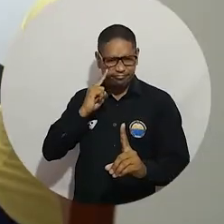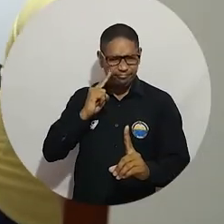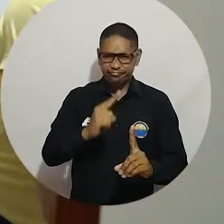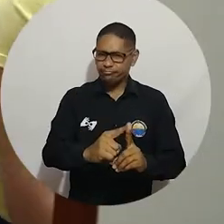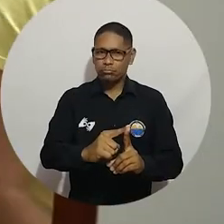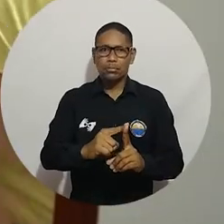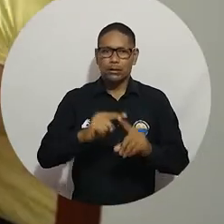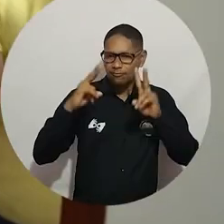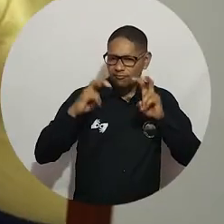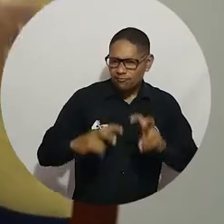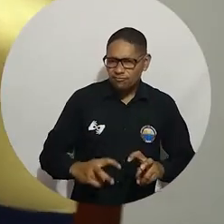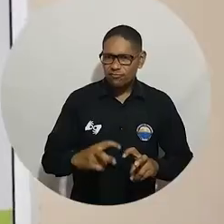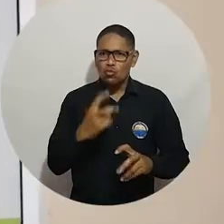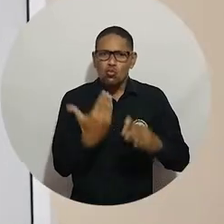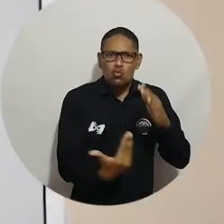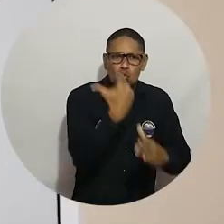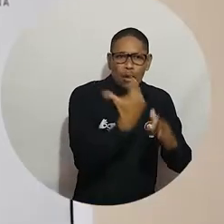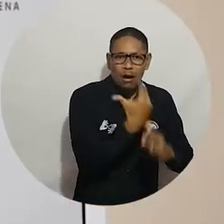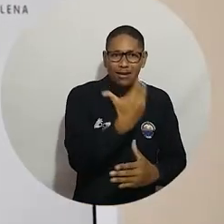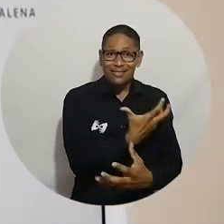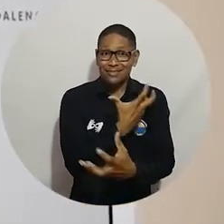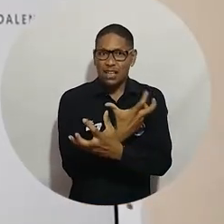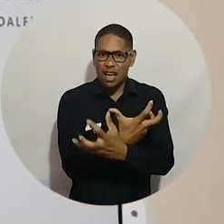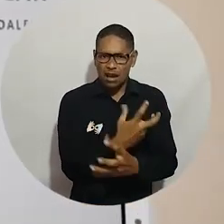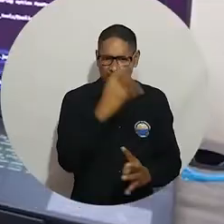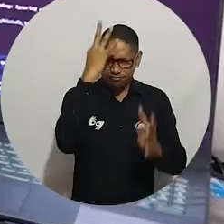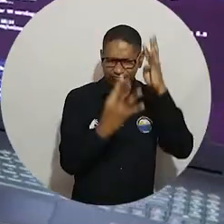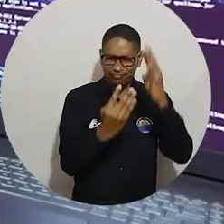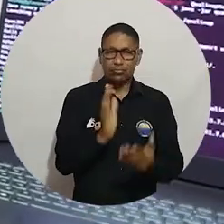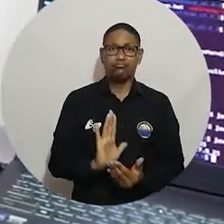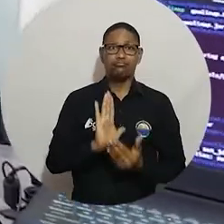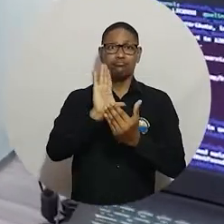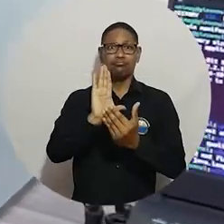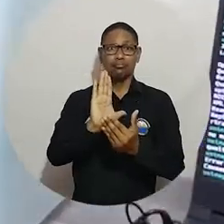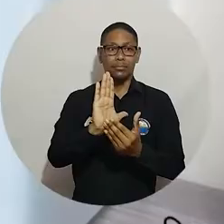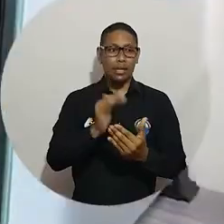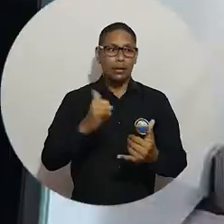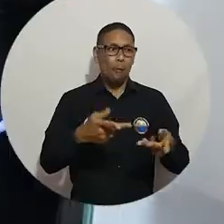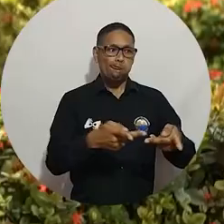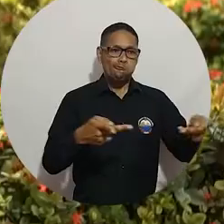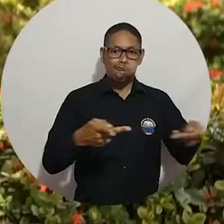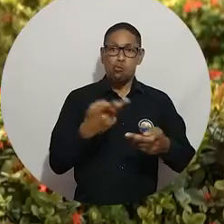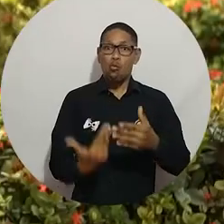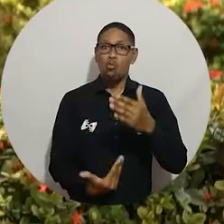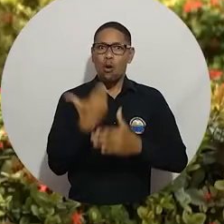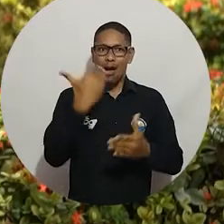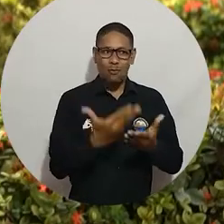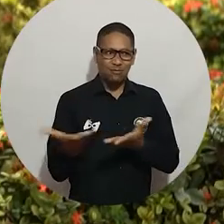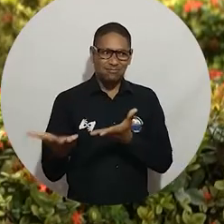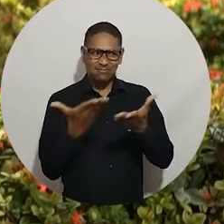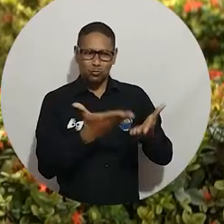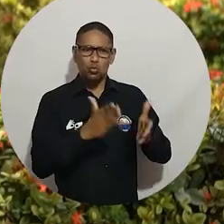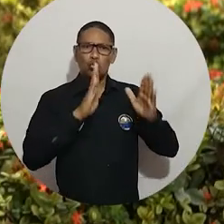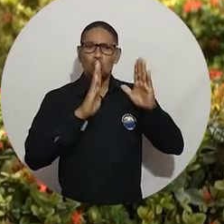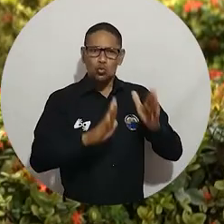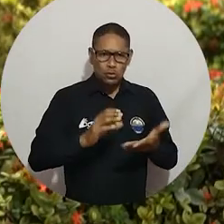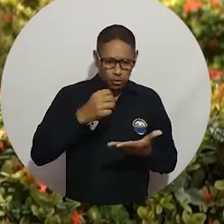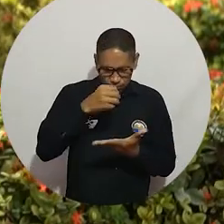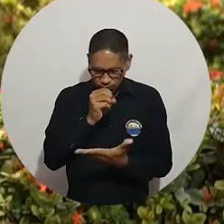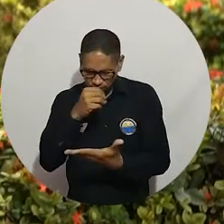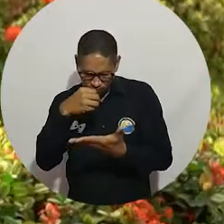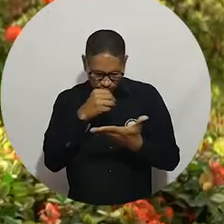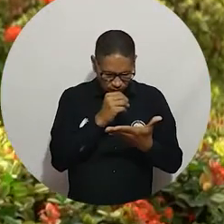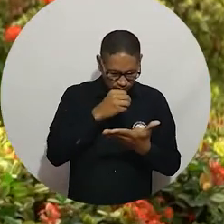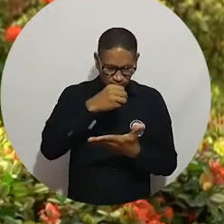y el punto de toma de muestras del Centro de Genética y Biología Molecular. Lo que hemos hecho nosotros, con lo poco que tenemos, tiene un